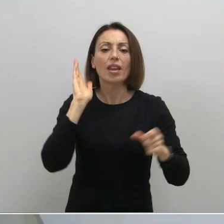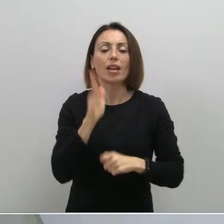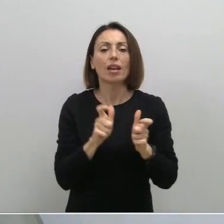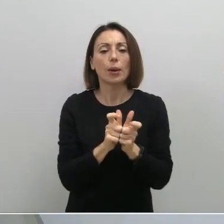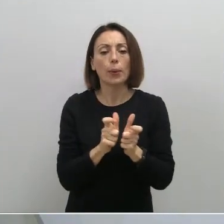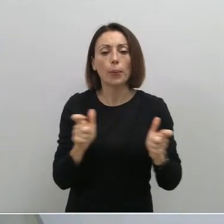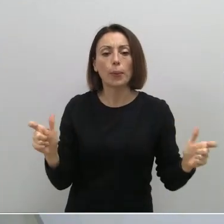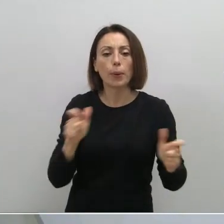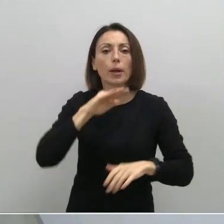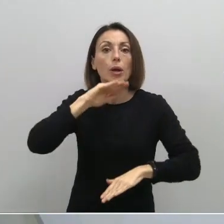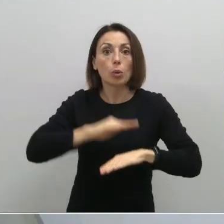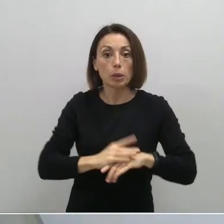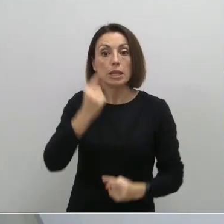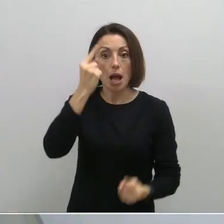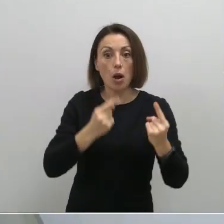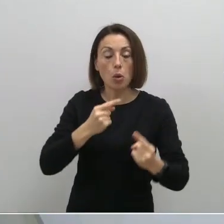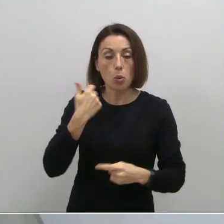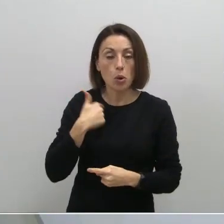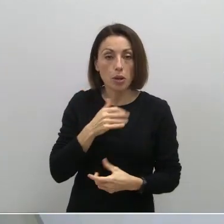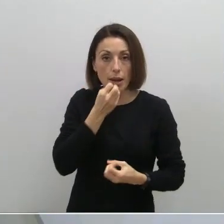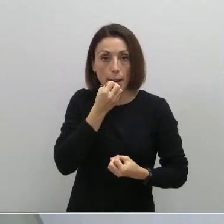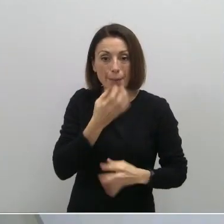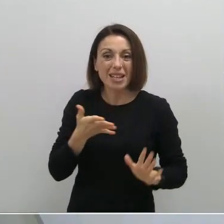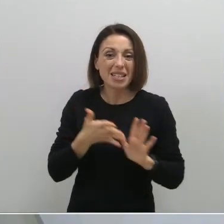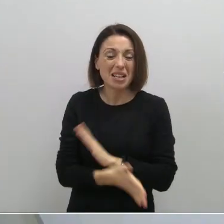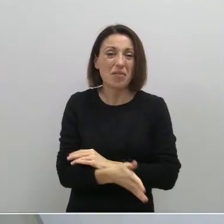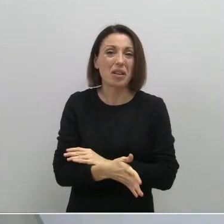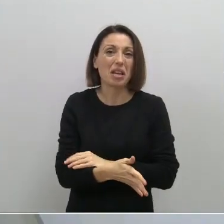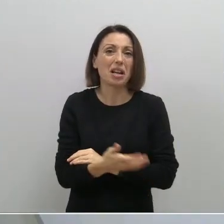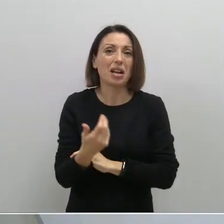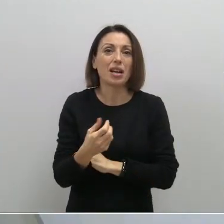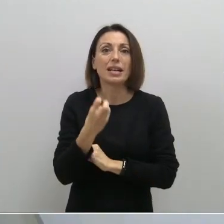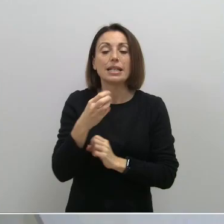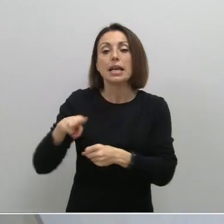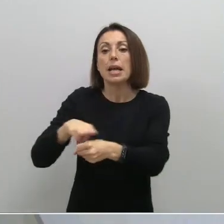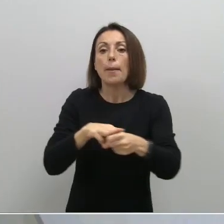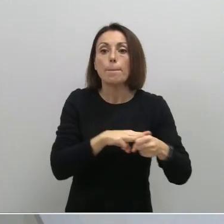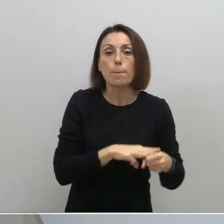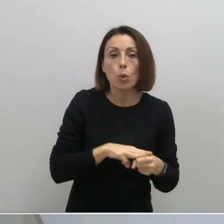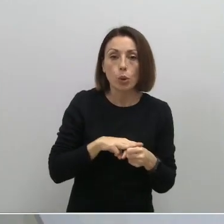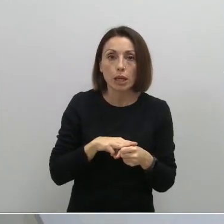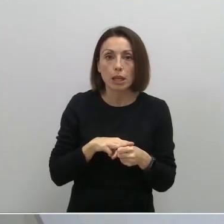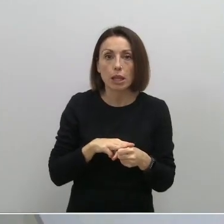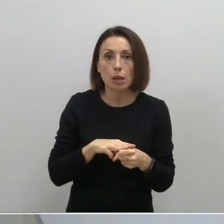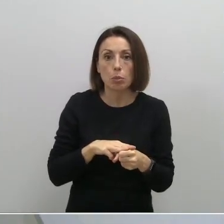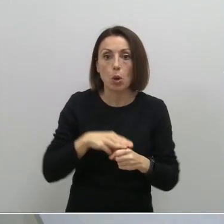empiezan a no cumplirse en muchos municipios y ya no tendría mucho sentido, si desconfinamos municipios, tener confinada la región.